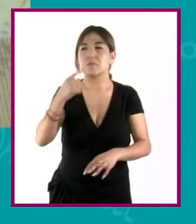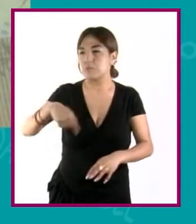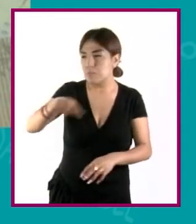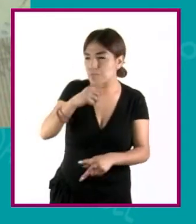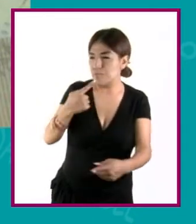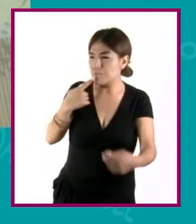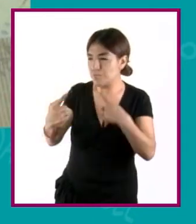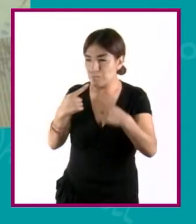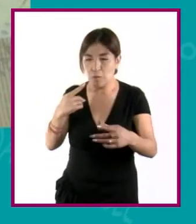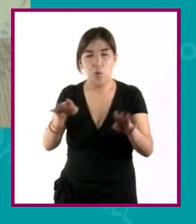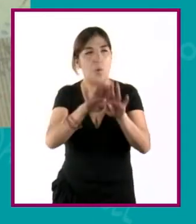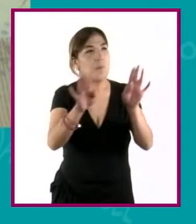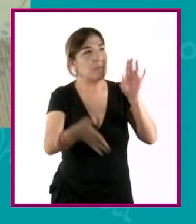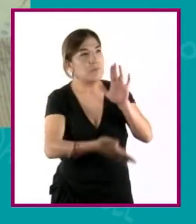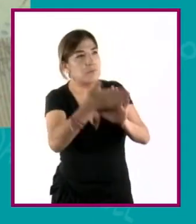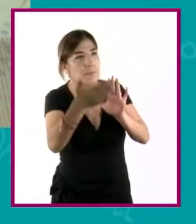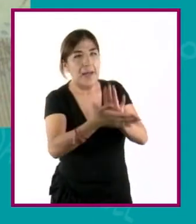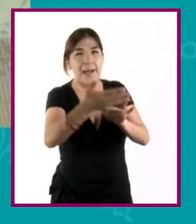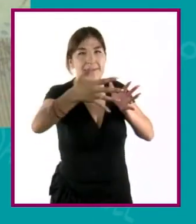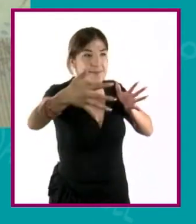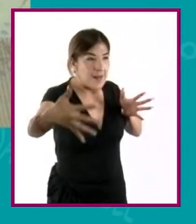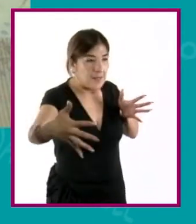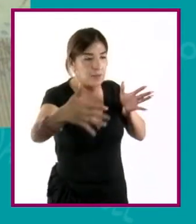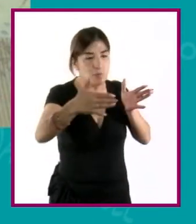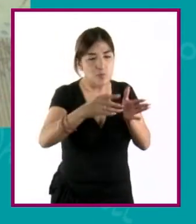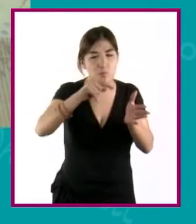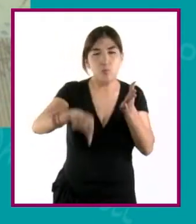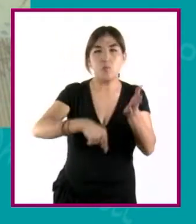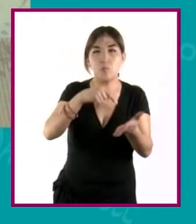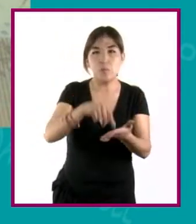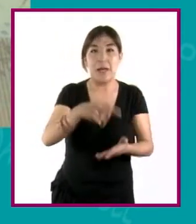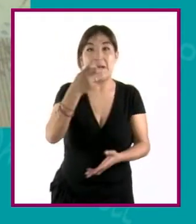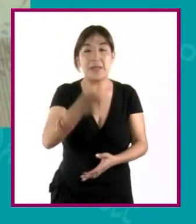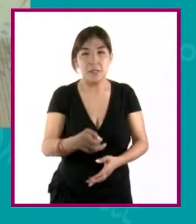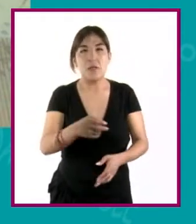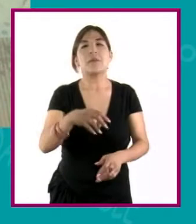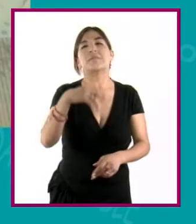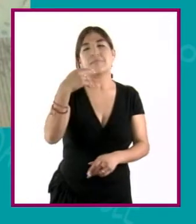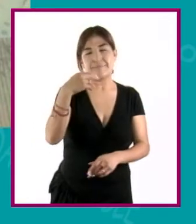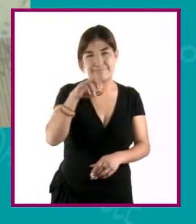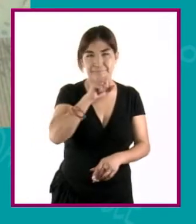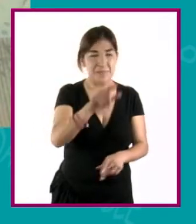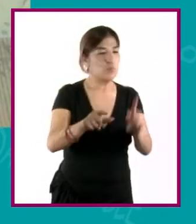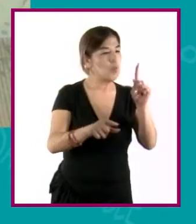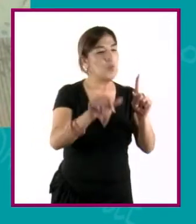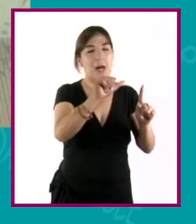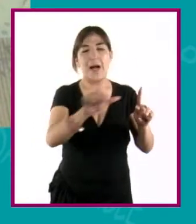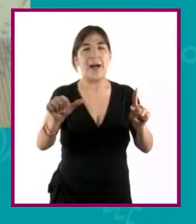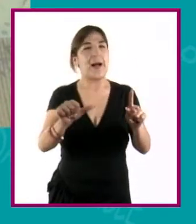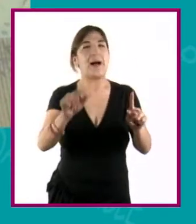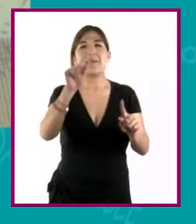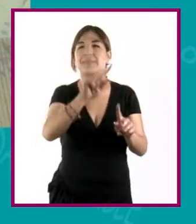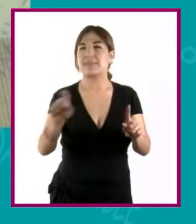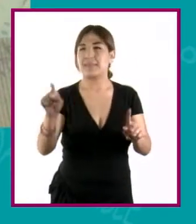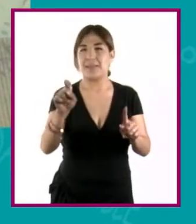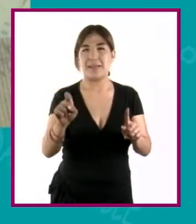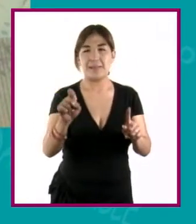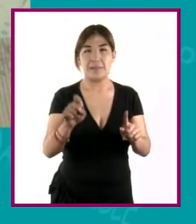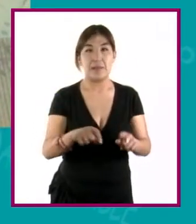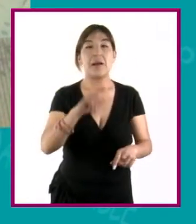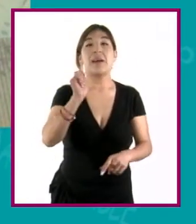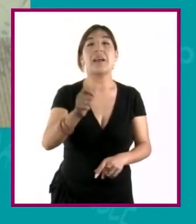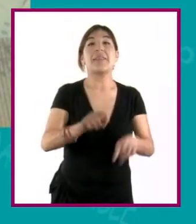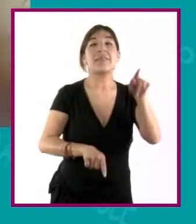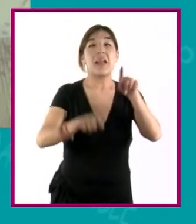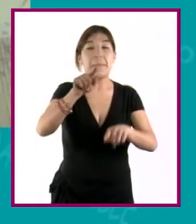dimensiones de los espacios y demás. Ocupamos convenciones y esas convenciones se marcan en escalas. Entonces, cada plano,